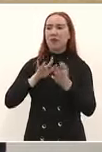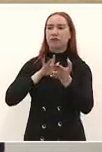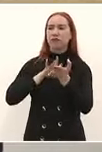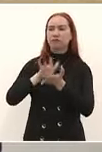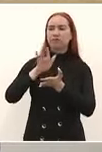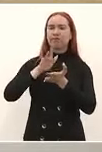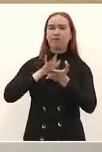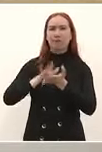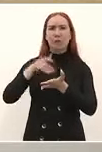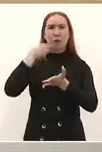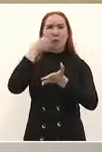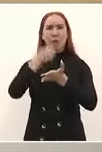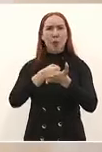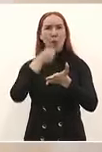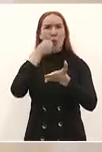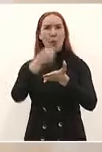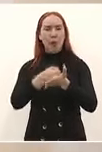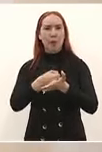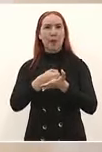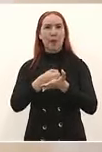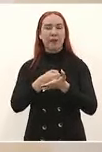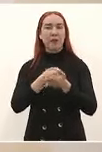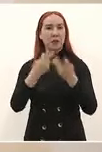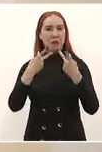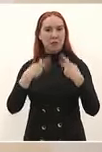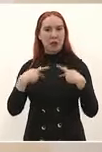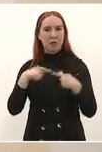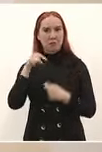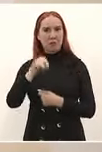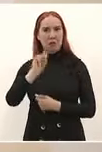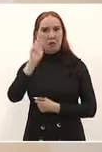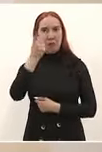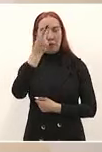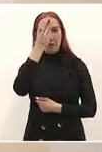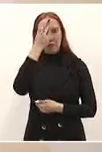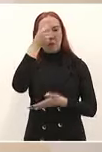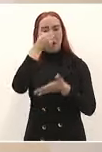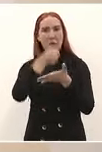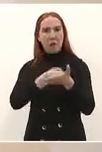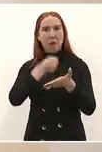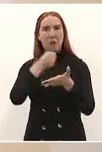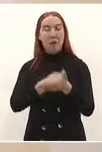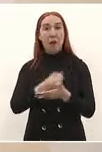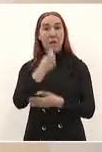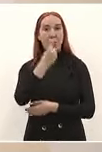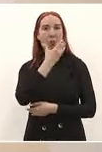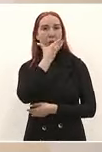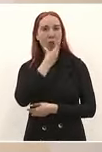hay un potosino